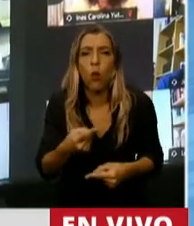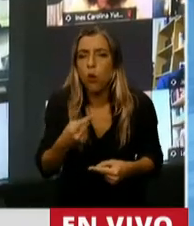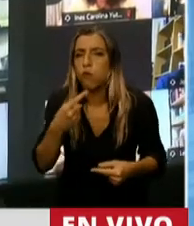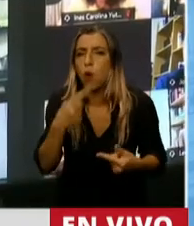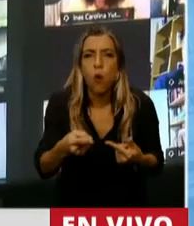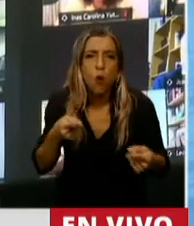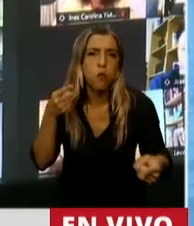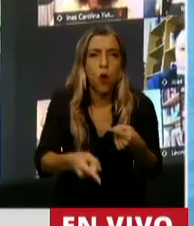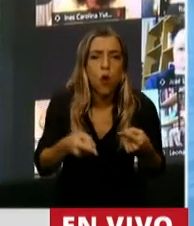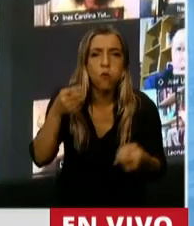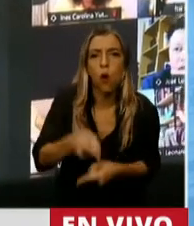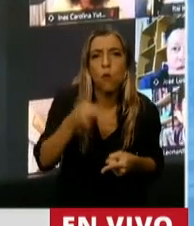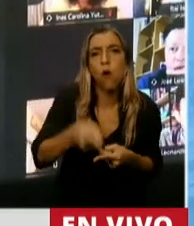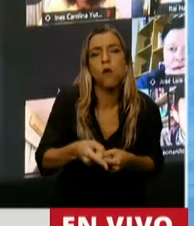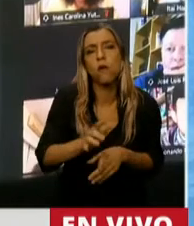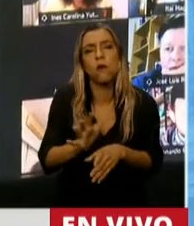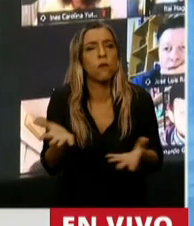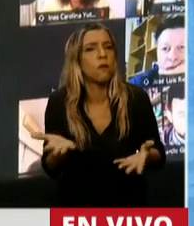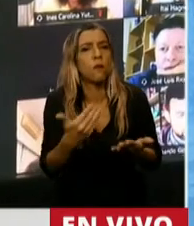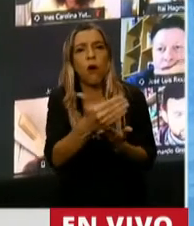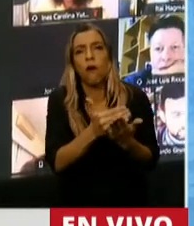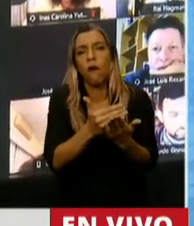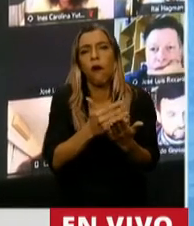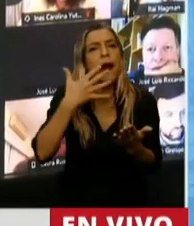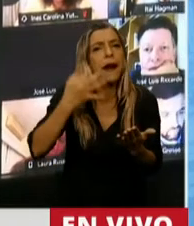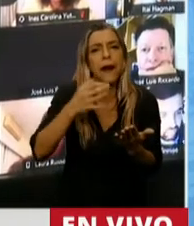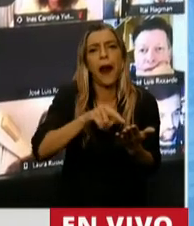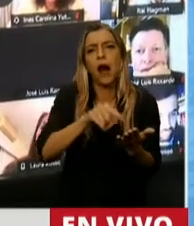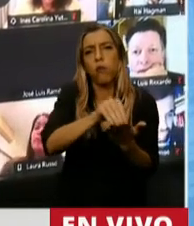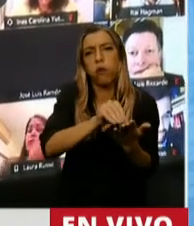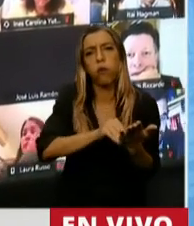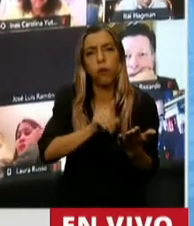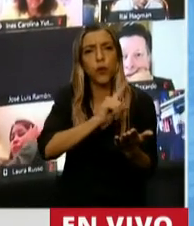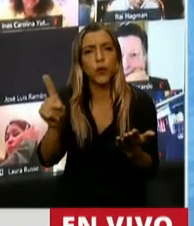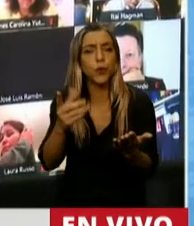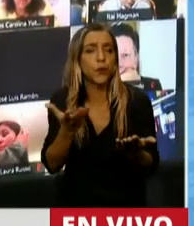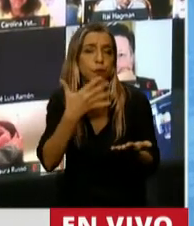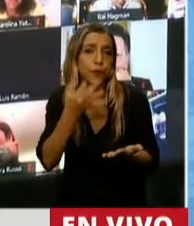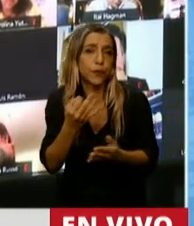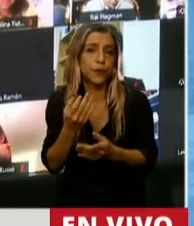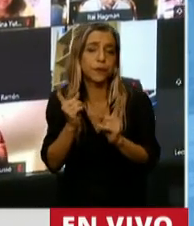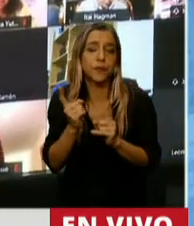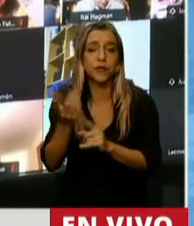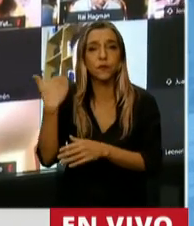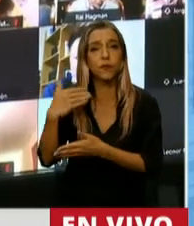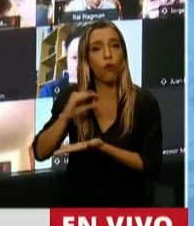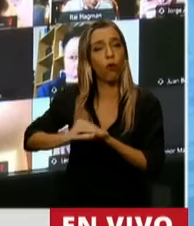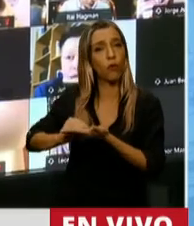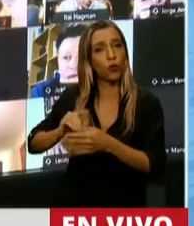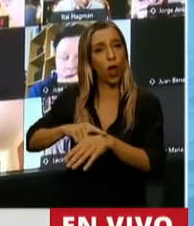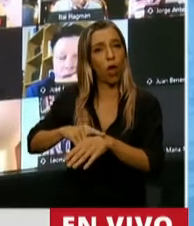que los indicadores no son los reales. la verdad que, como decía el diputado preopinante,